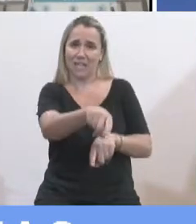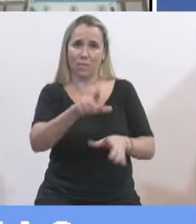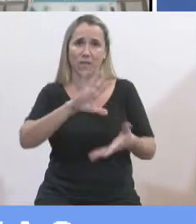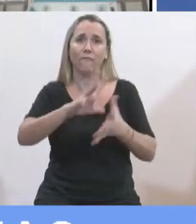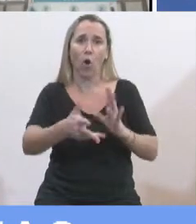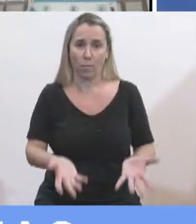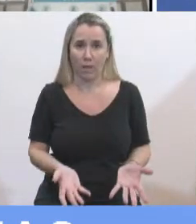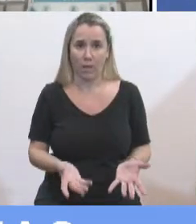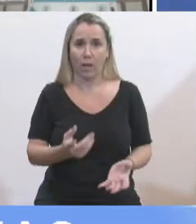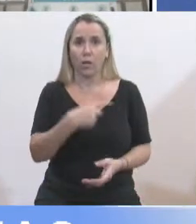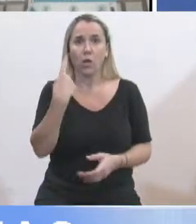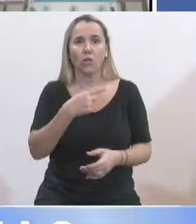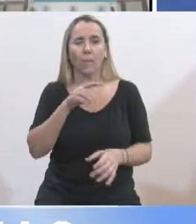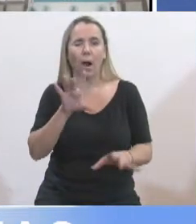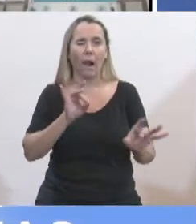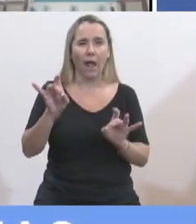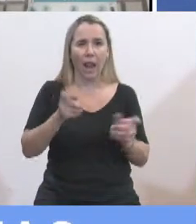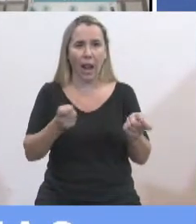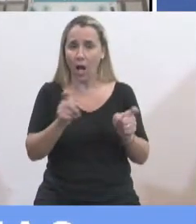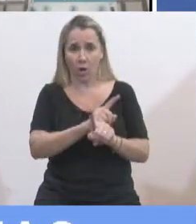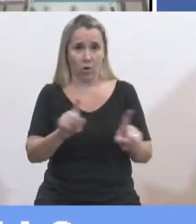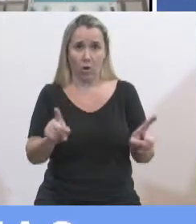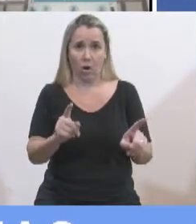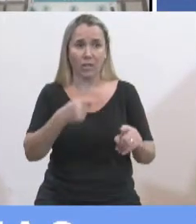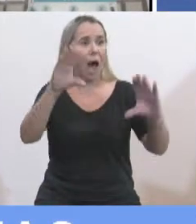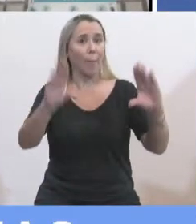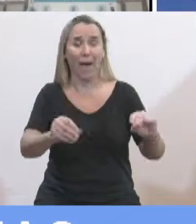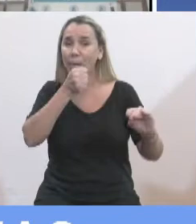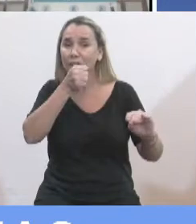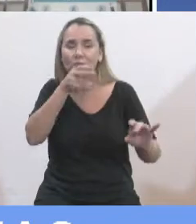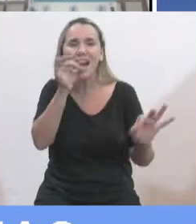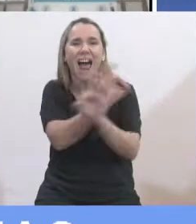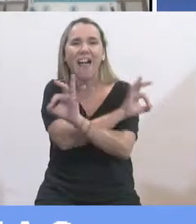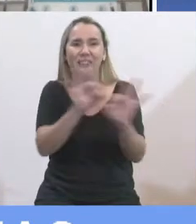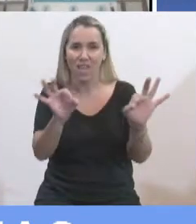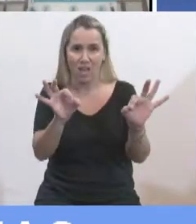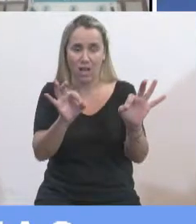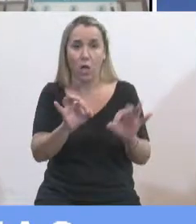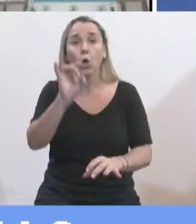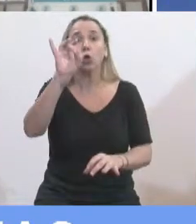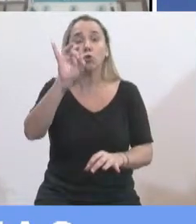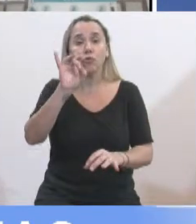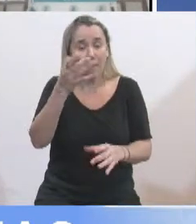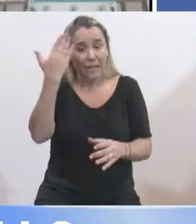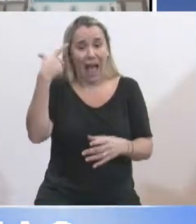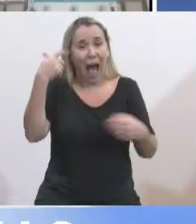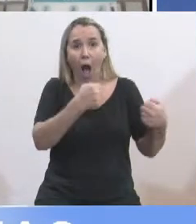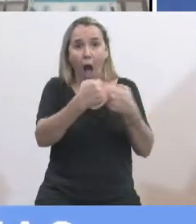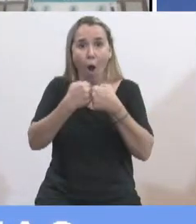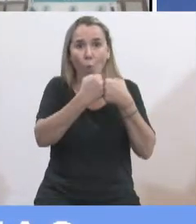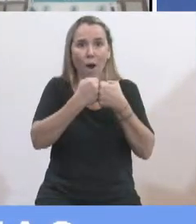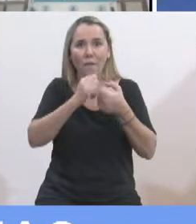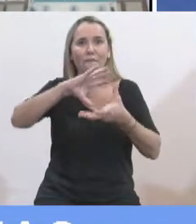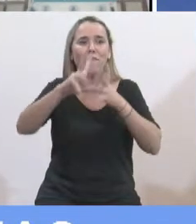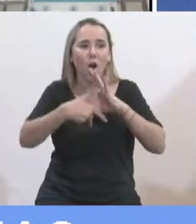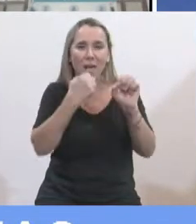no ha existido ninguna arbitrariedad y tampoco a nadie se le cerró el micrófono, a nadie. Salvo los acuerdos que hicimos en cuanto al tema del